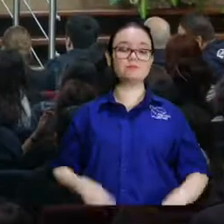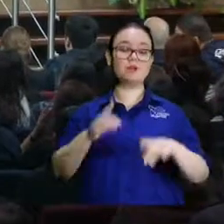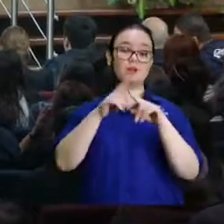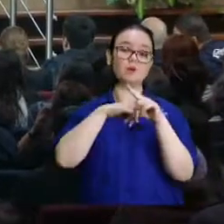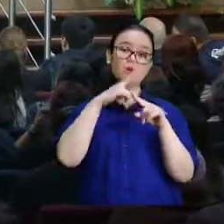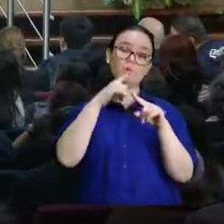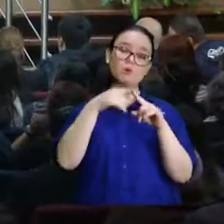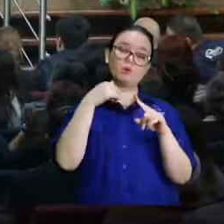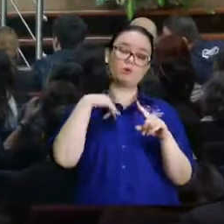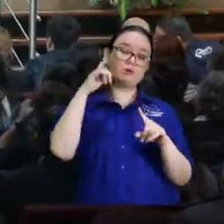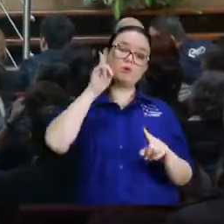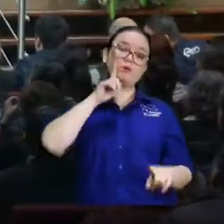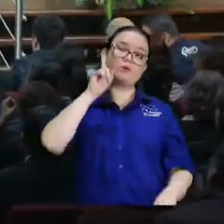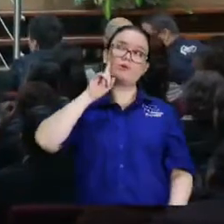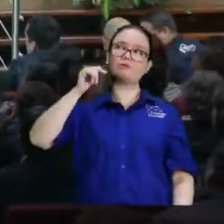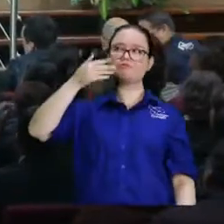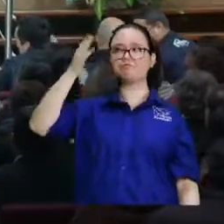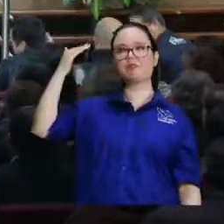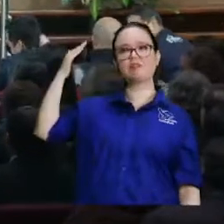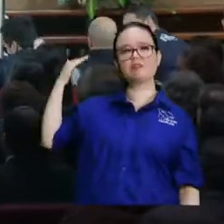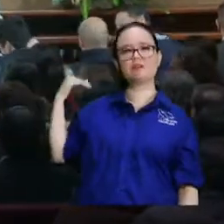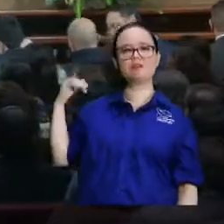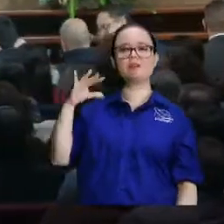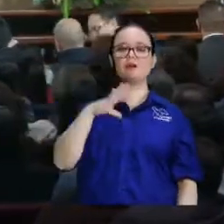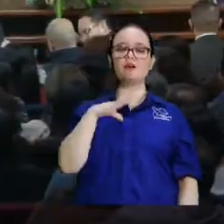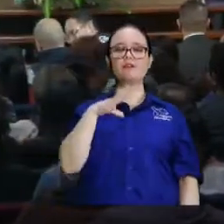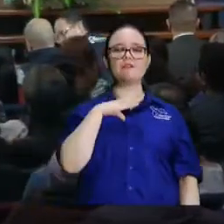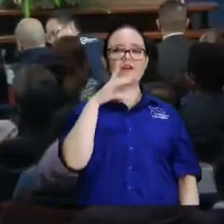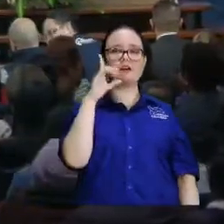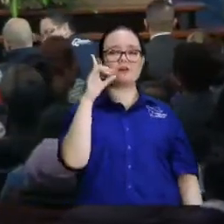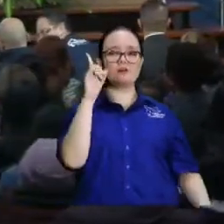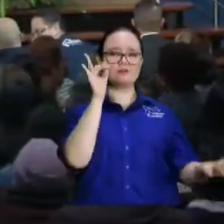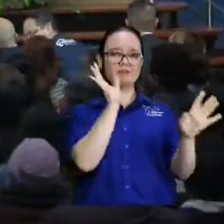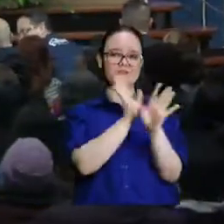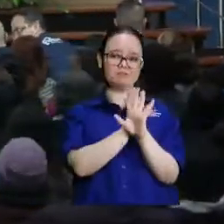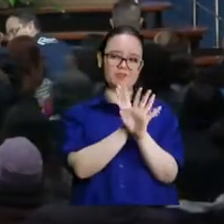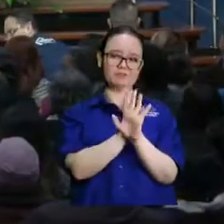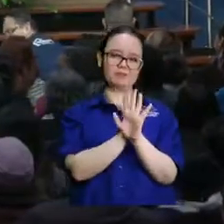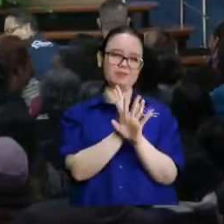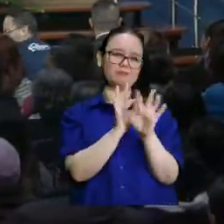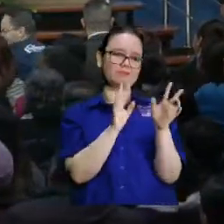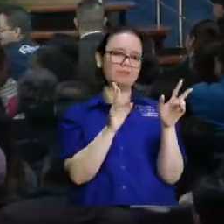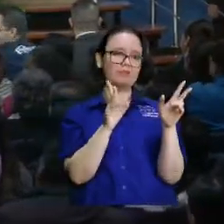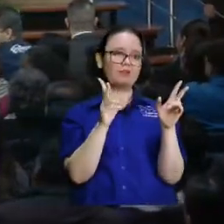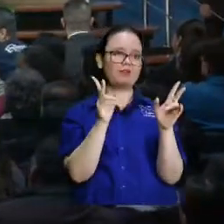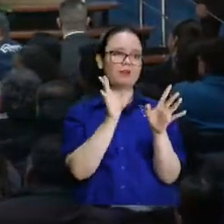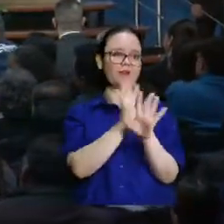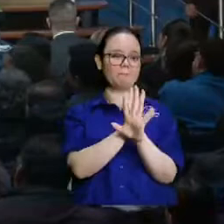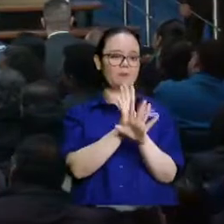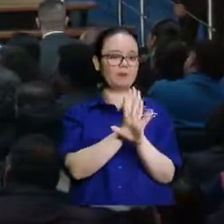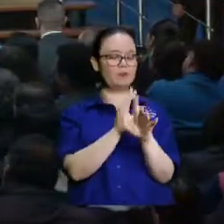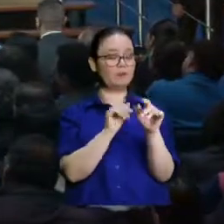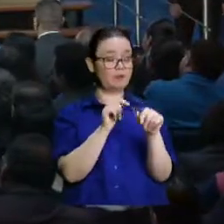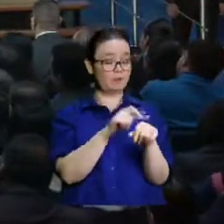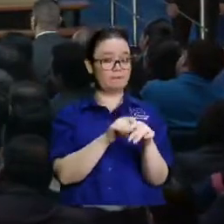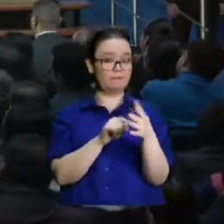patojo no hace mucho tiempo había una había una serie de televisión que en aquel tiempo era